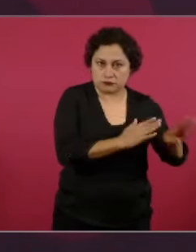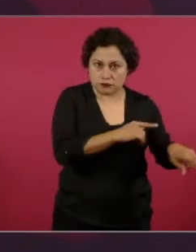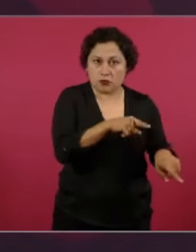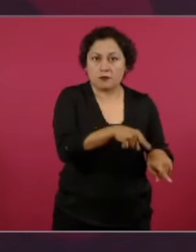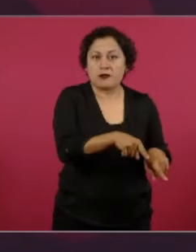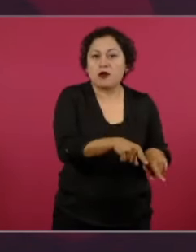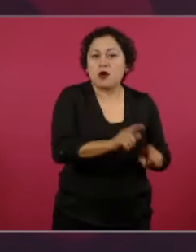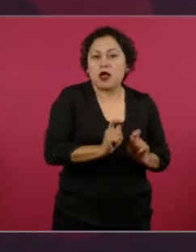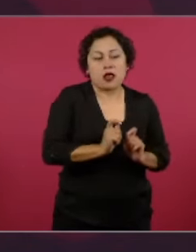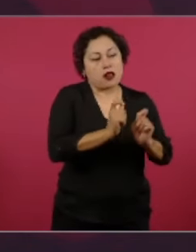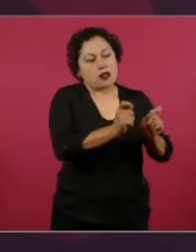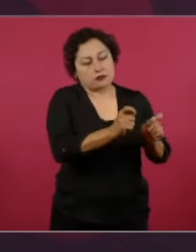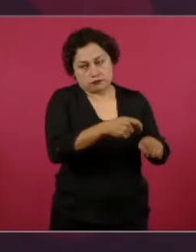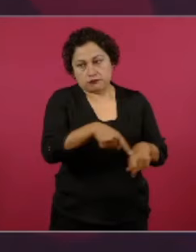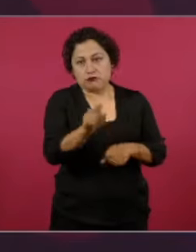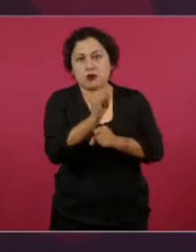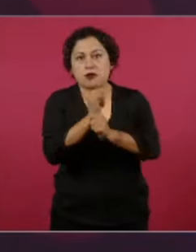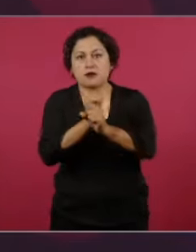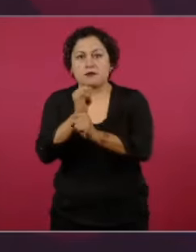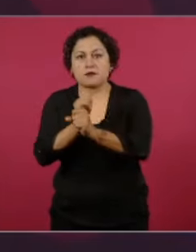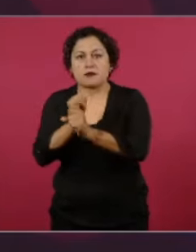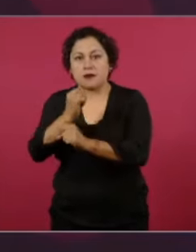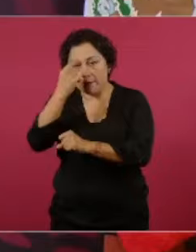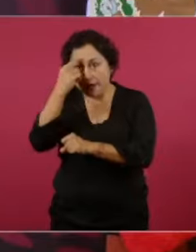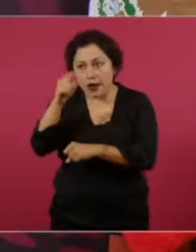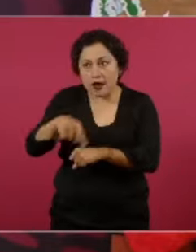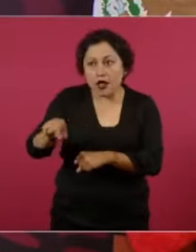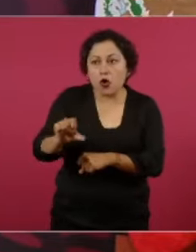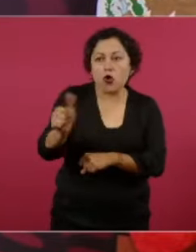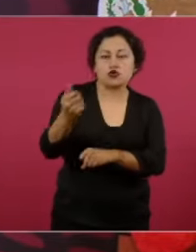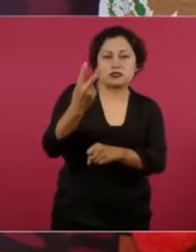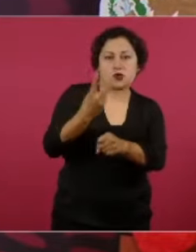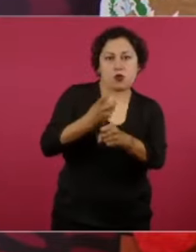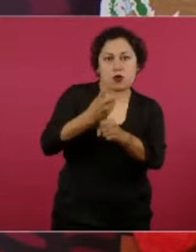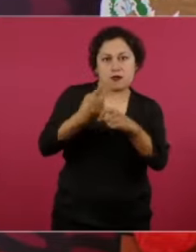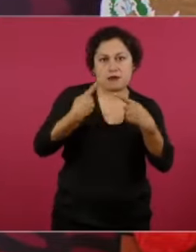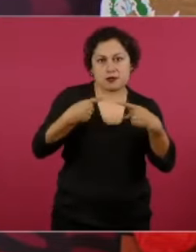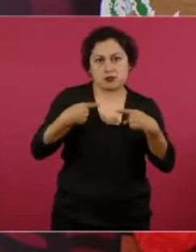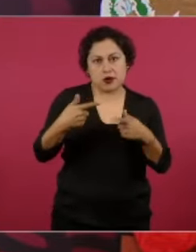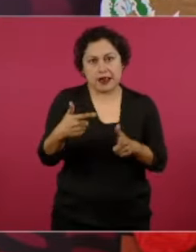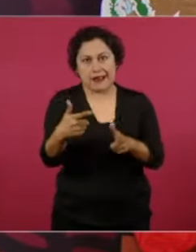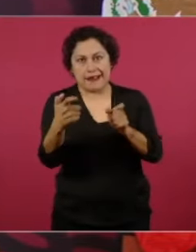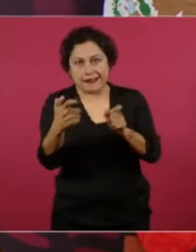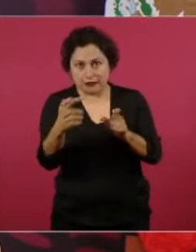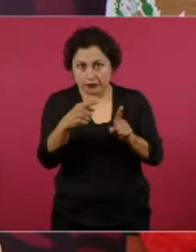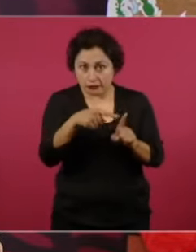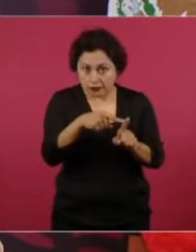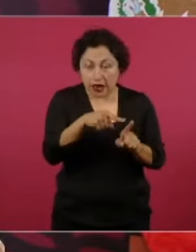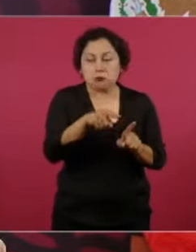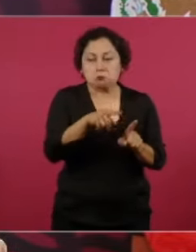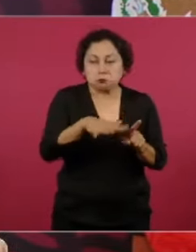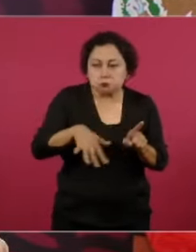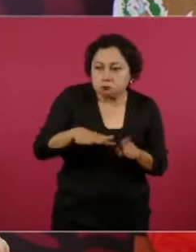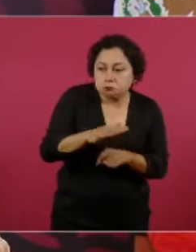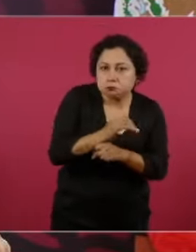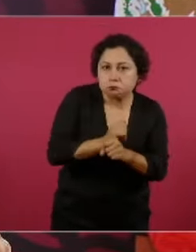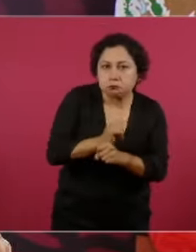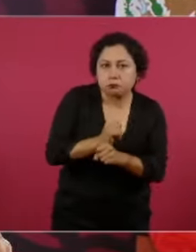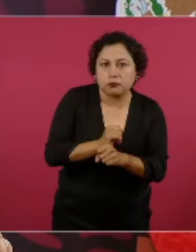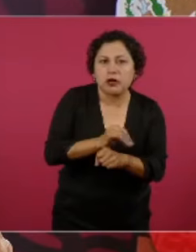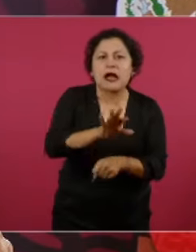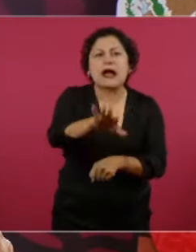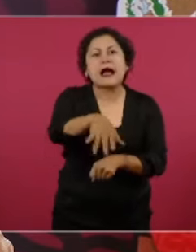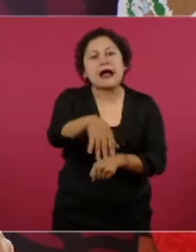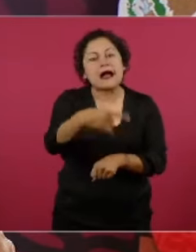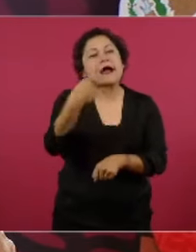a rescatar al segundo tirador, que por cierto un juez ahora